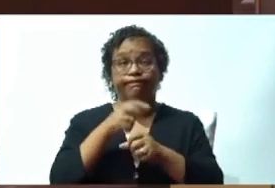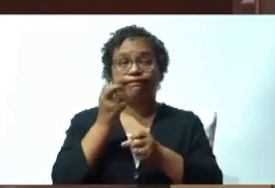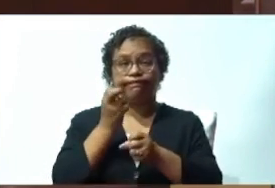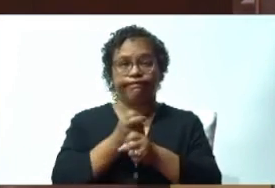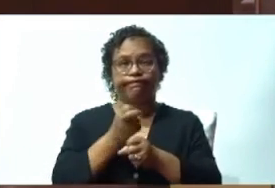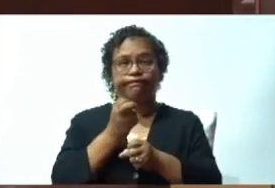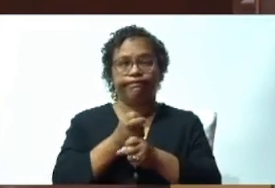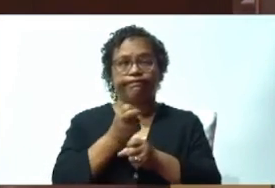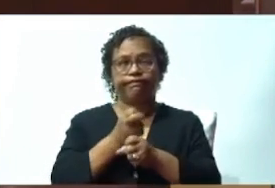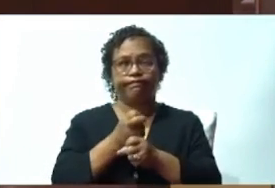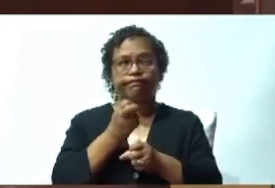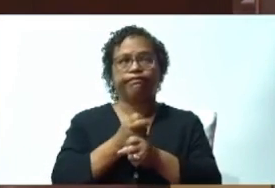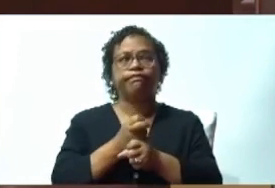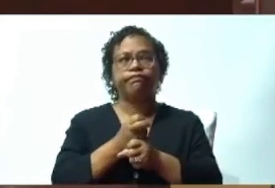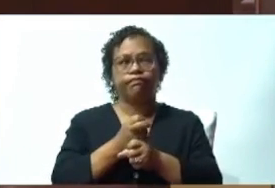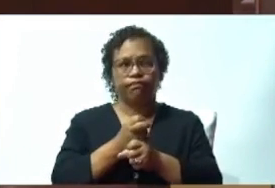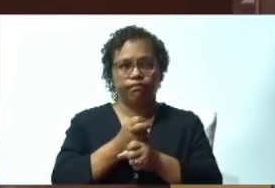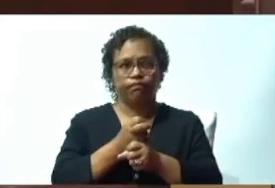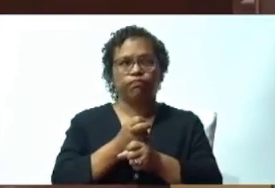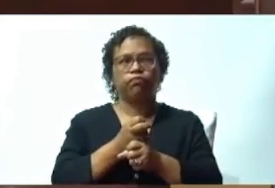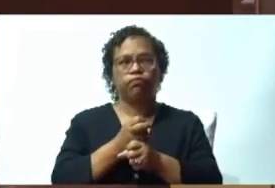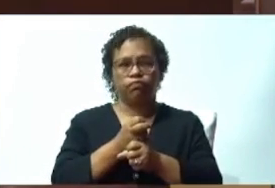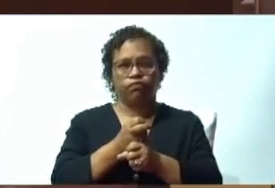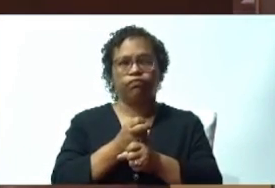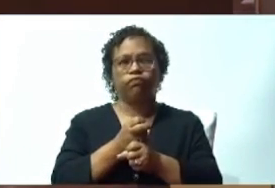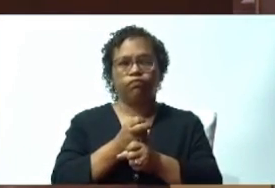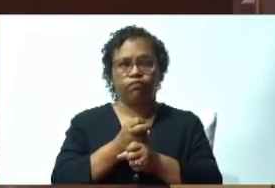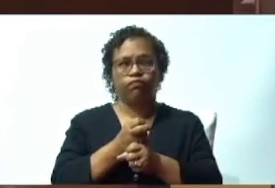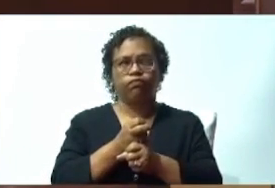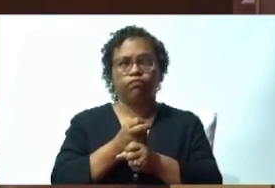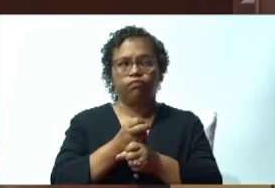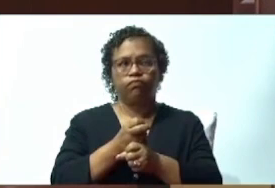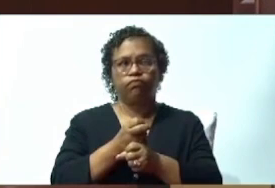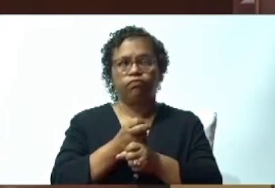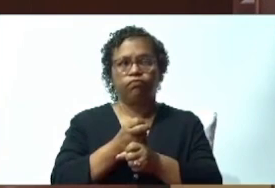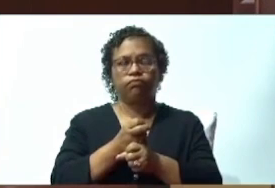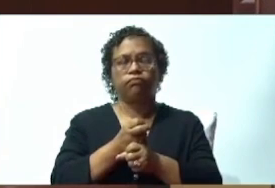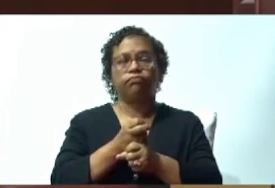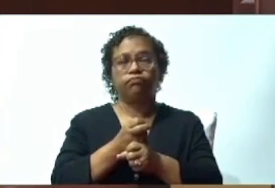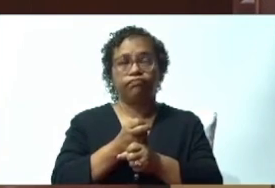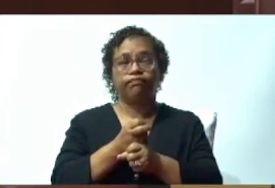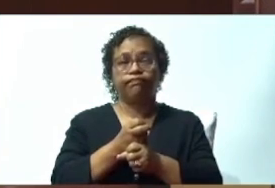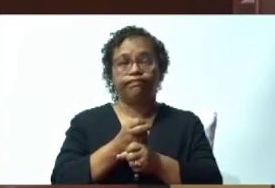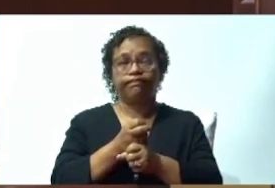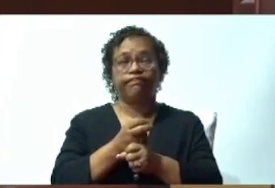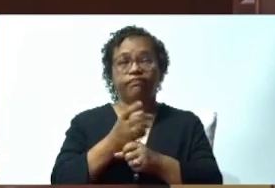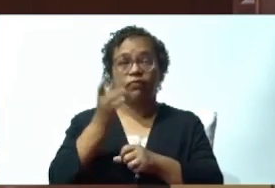tenido que pasar durante los últimos ocho días.